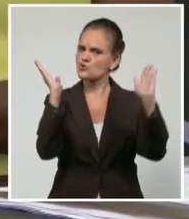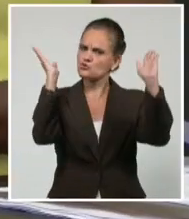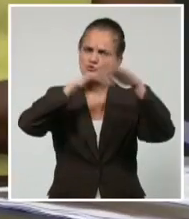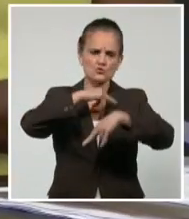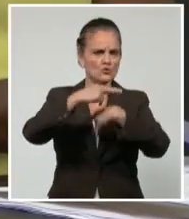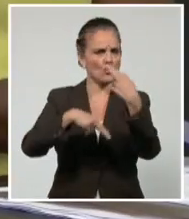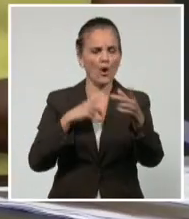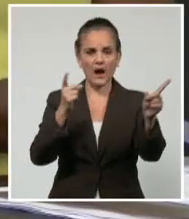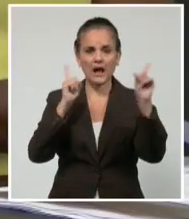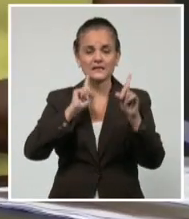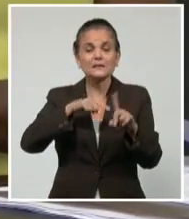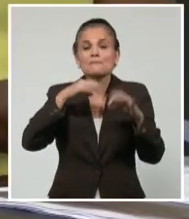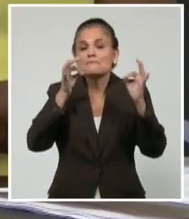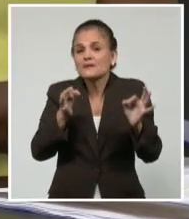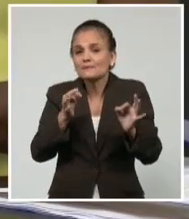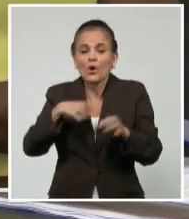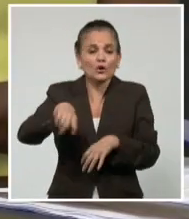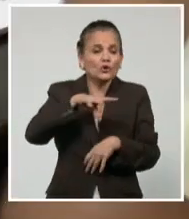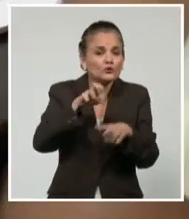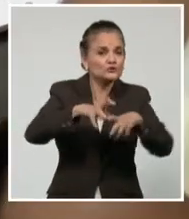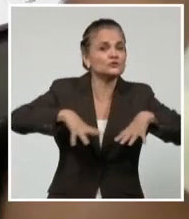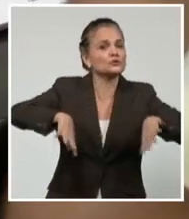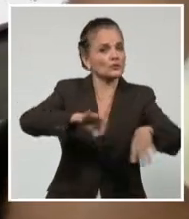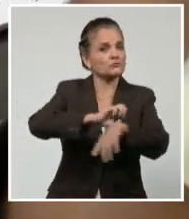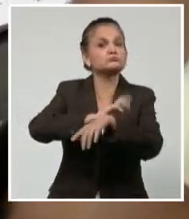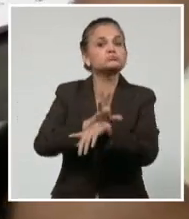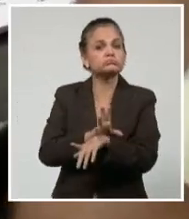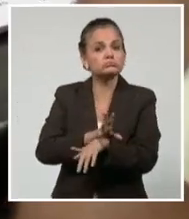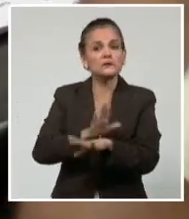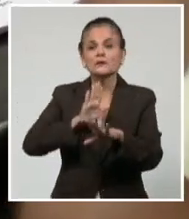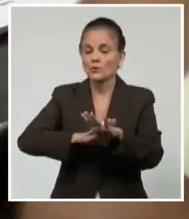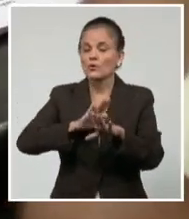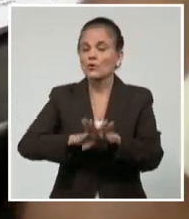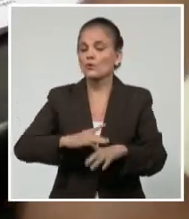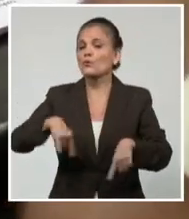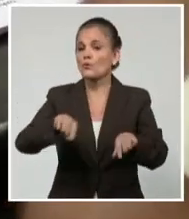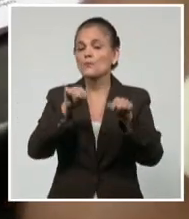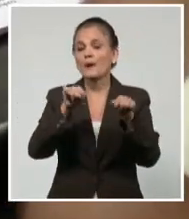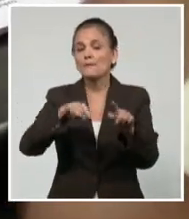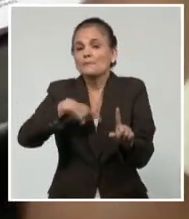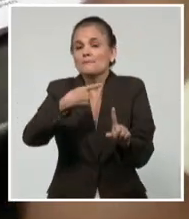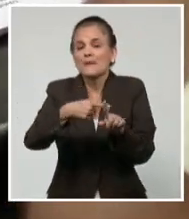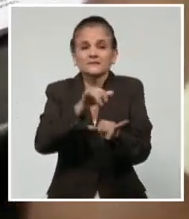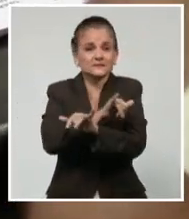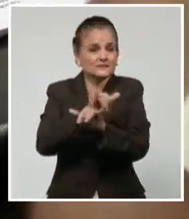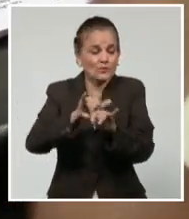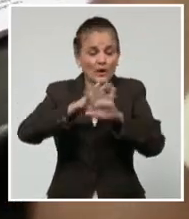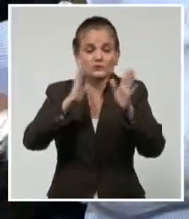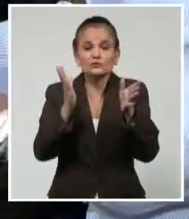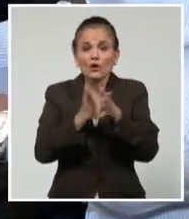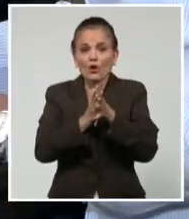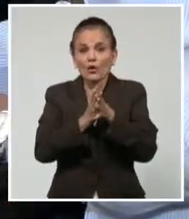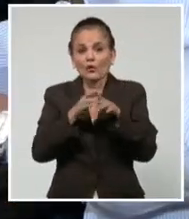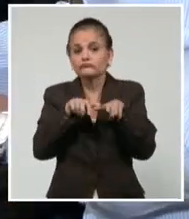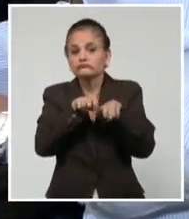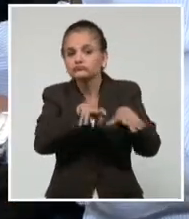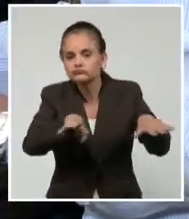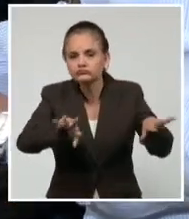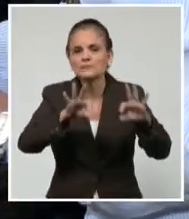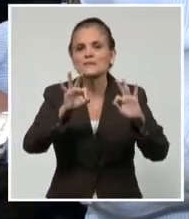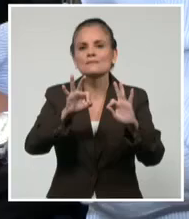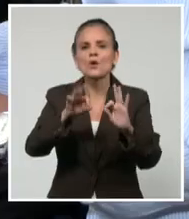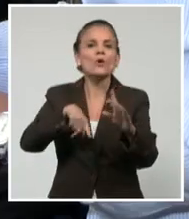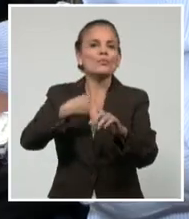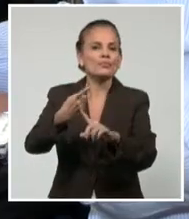higiénico-sanitaria del país, los efectos de la pandemia de la COVID-19 y el impacto que ello ha tenido en la economía. Para